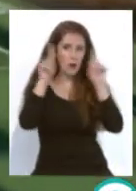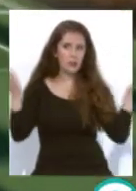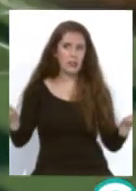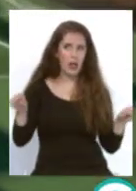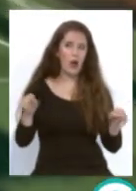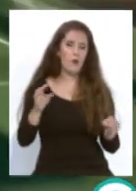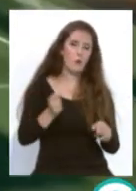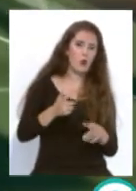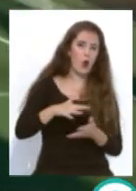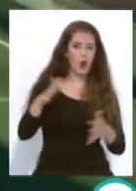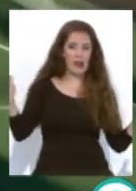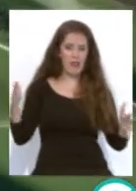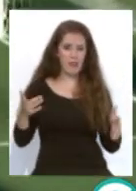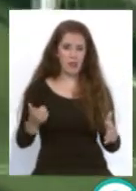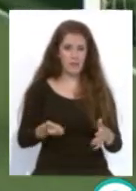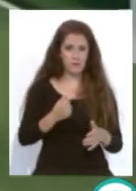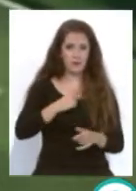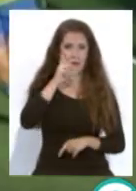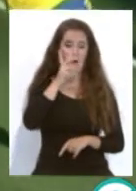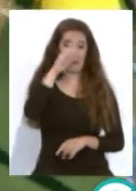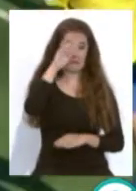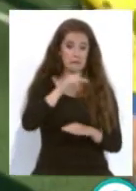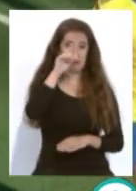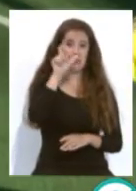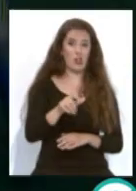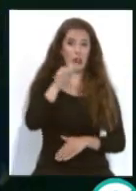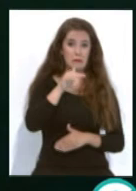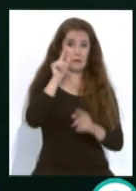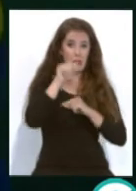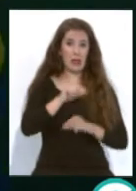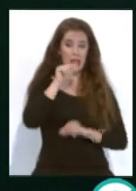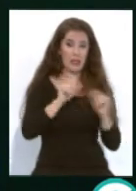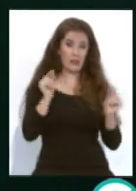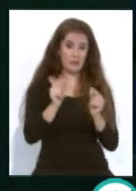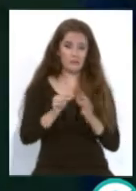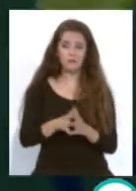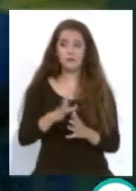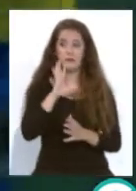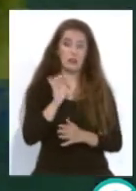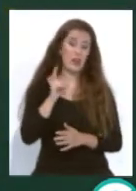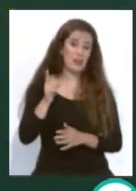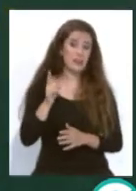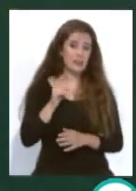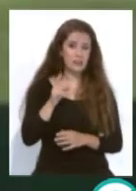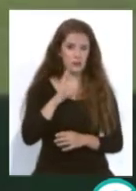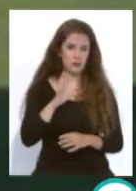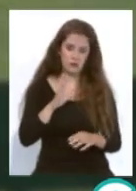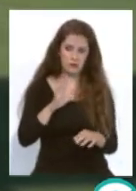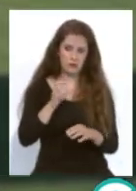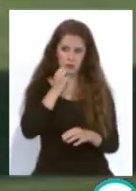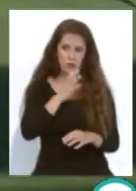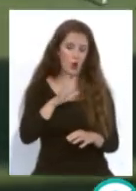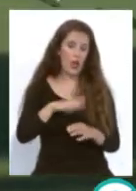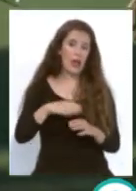grande si parece que tuviera tres metros en vez de 244 así es contigo con eso yo creo que eso fue la puntilla para el partido el